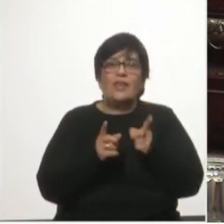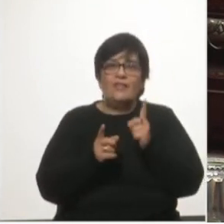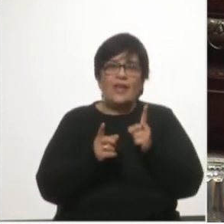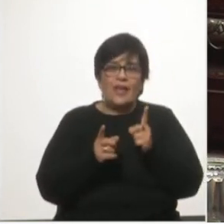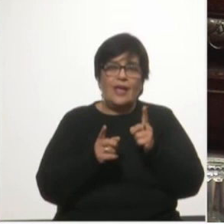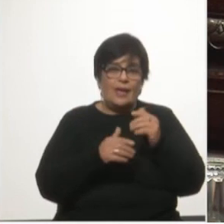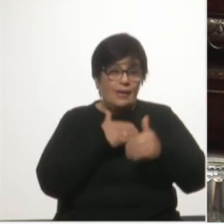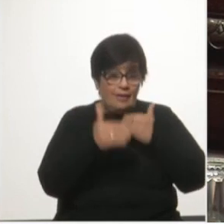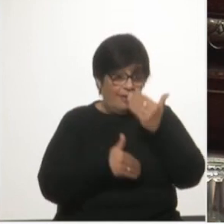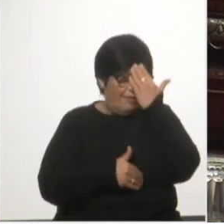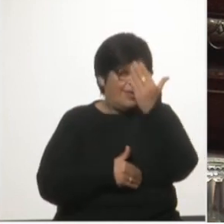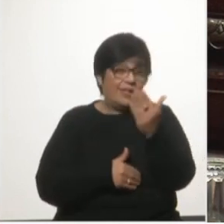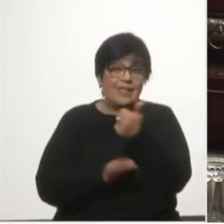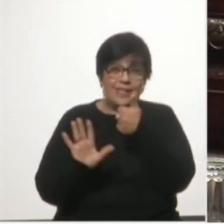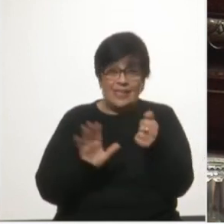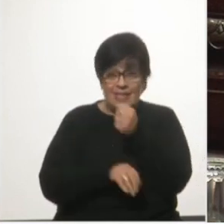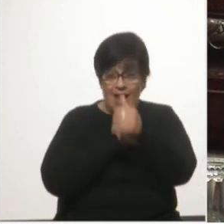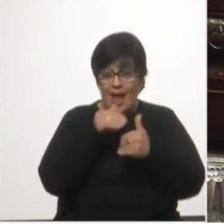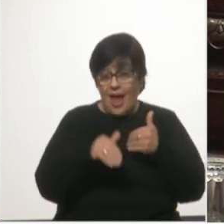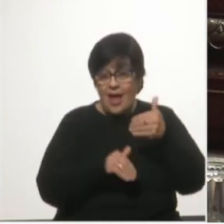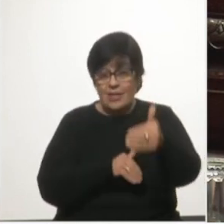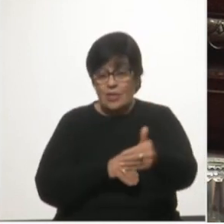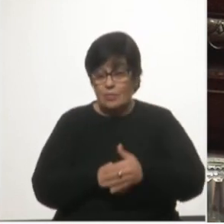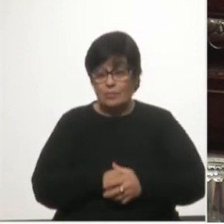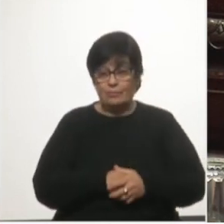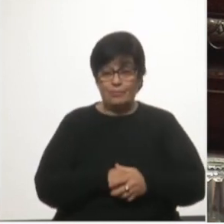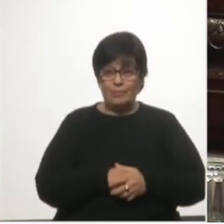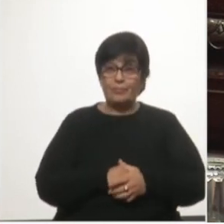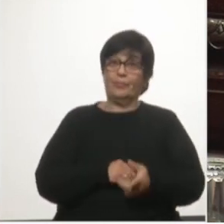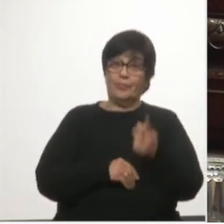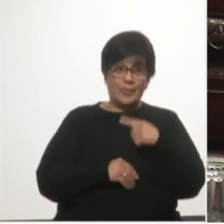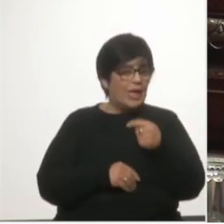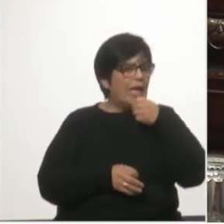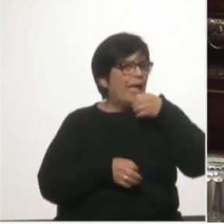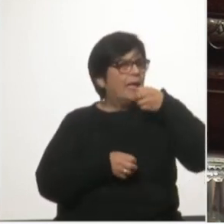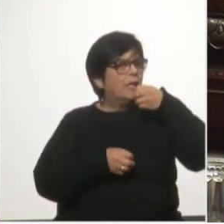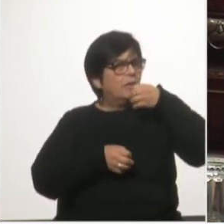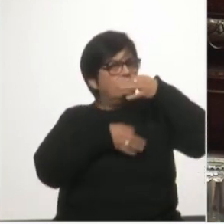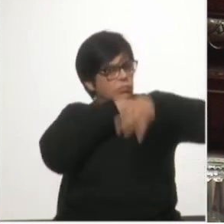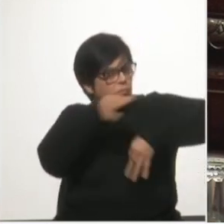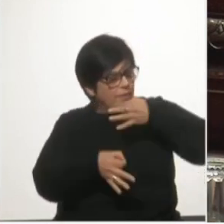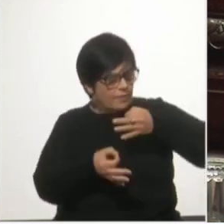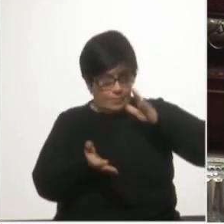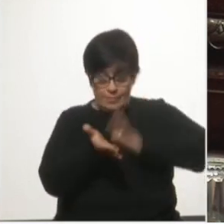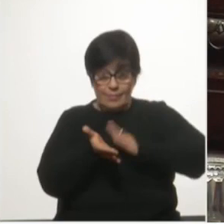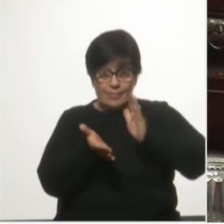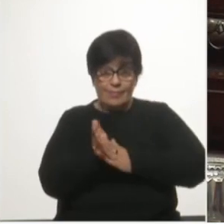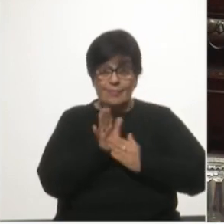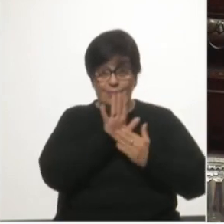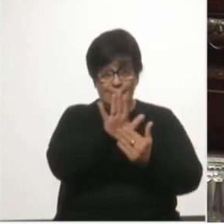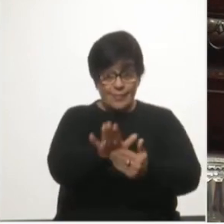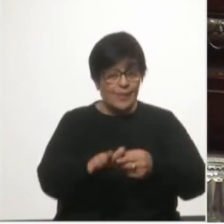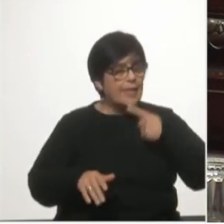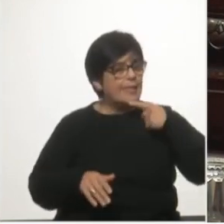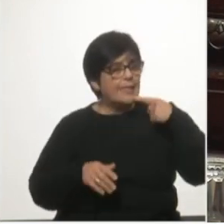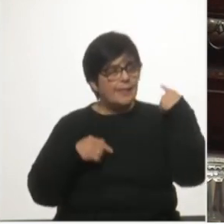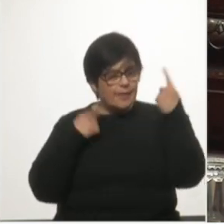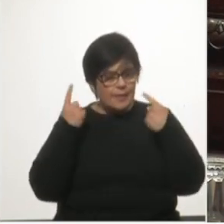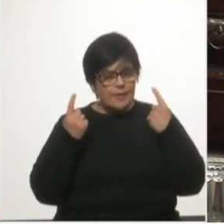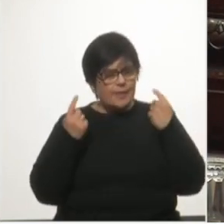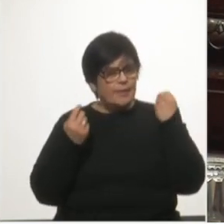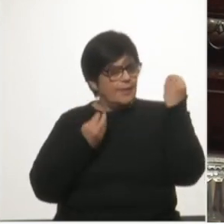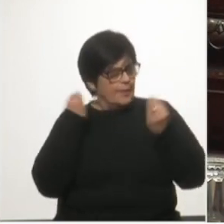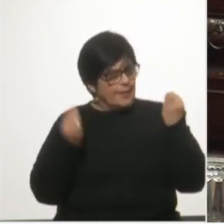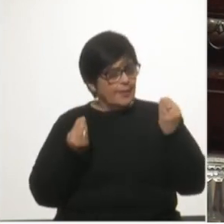por los próximos 60 años. Lo que expresaron y consta en actas nos preocupó mucho